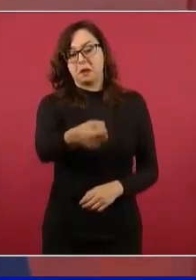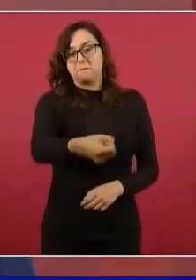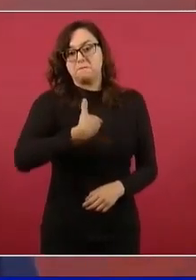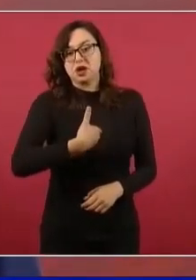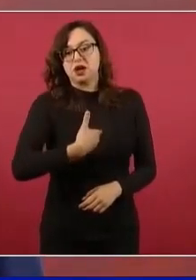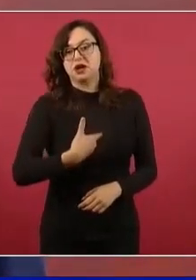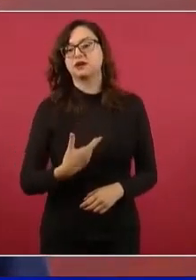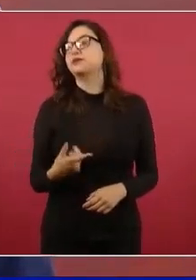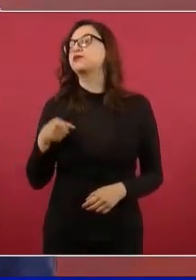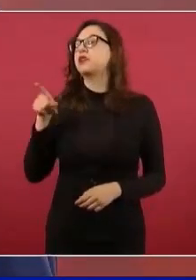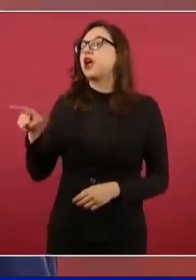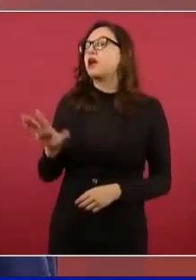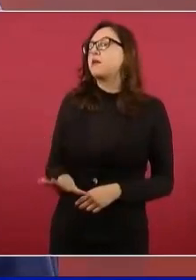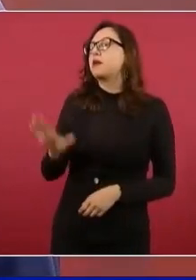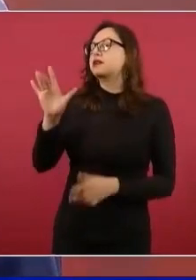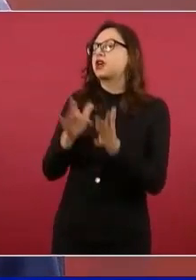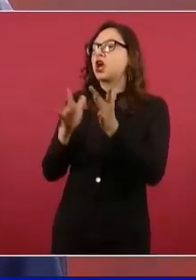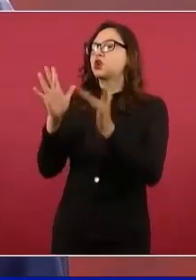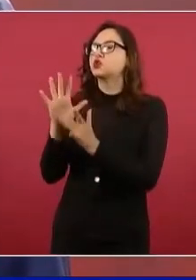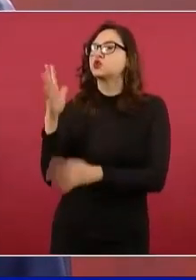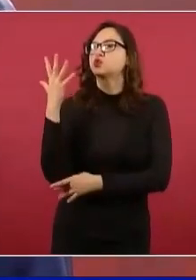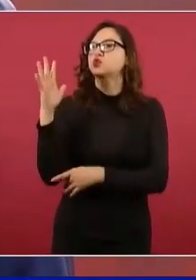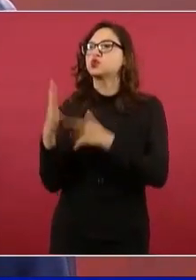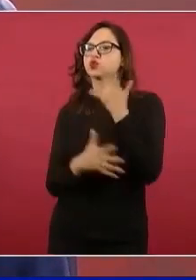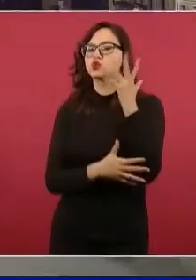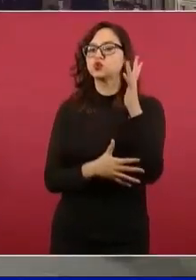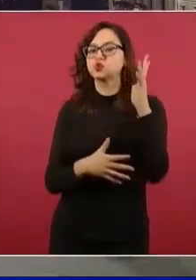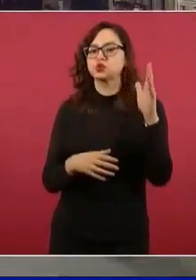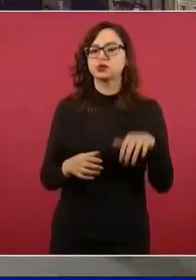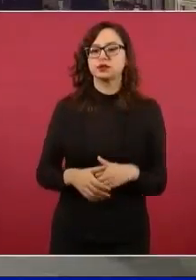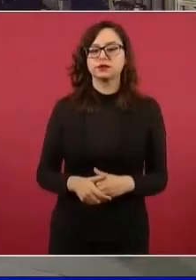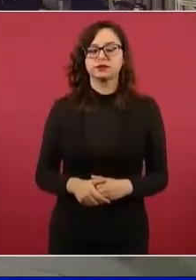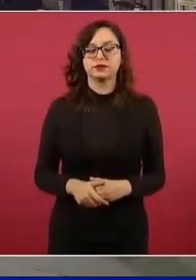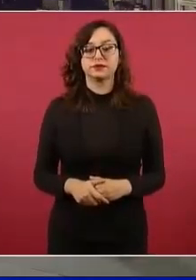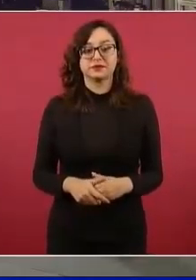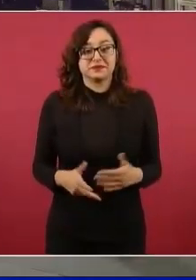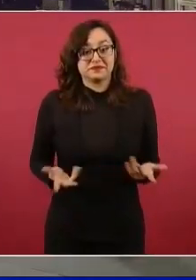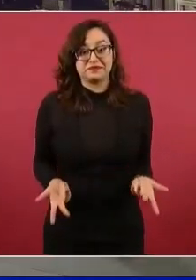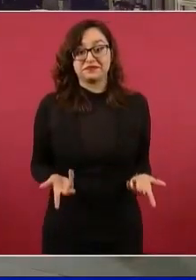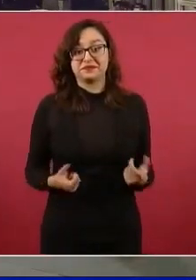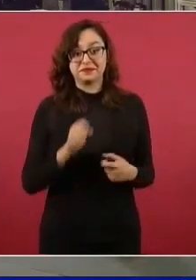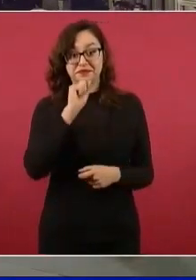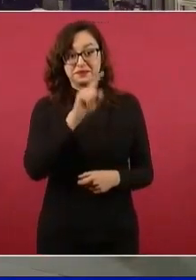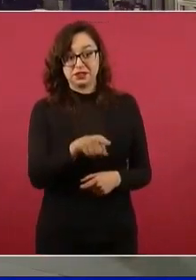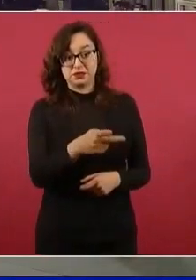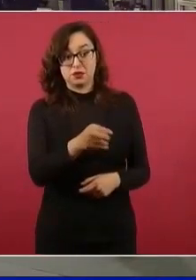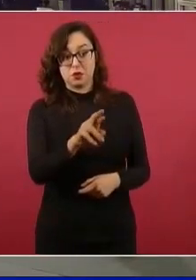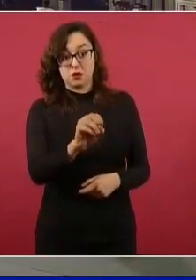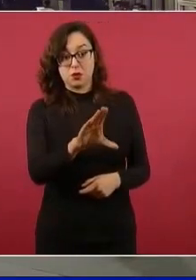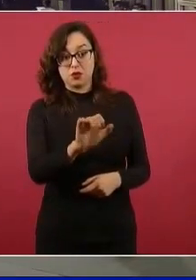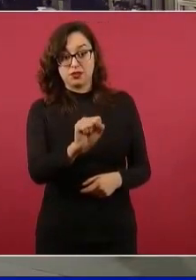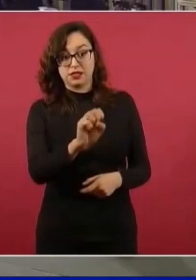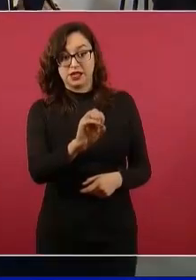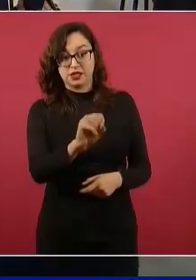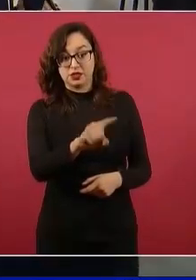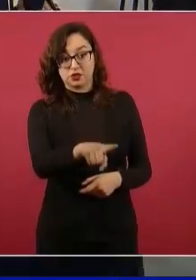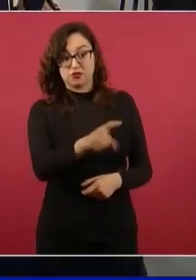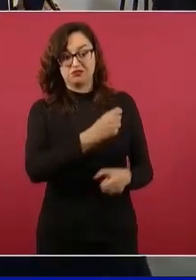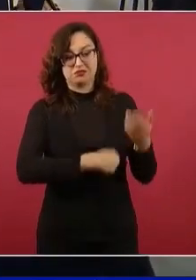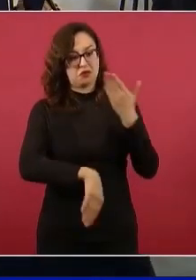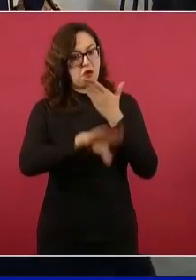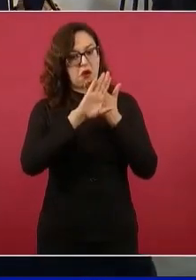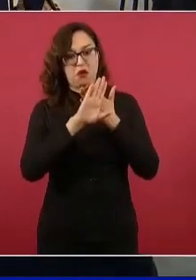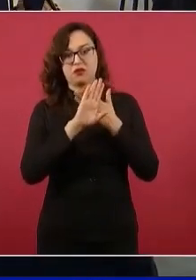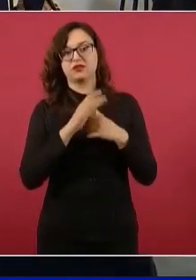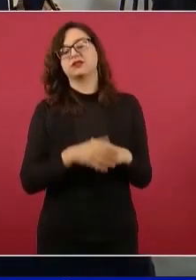Y así todos. ¿Y usted ha hablado incluso de qué? El proceso mismo, en el 2006,